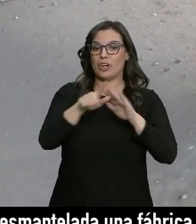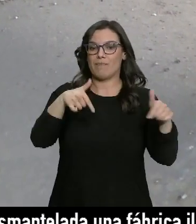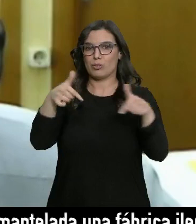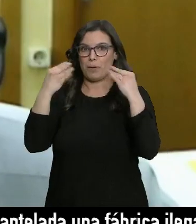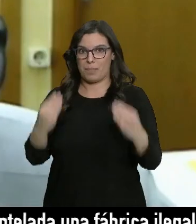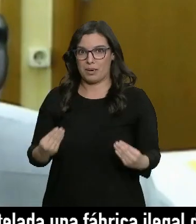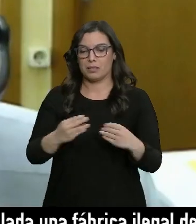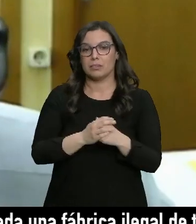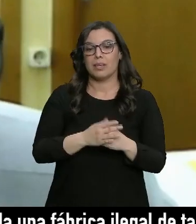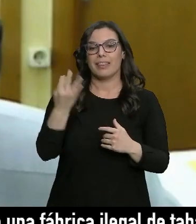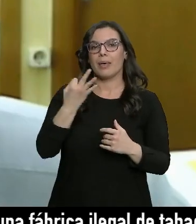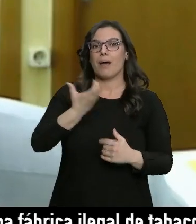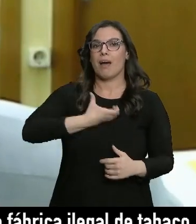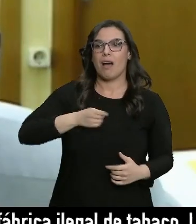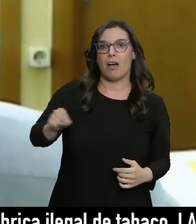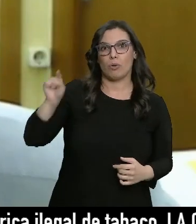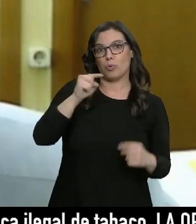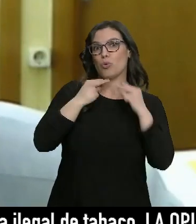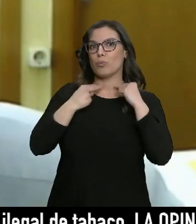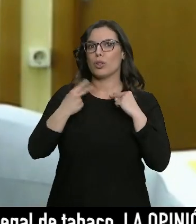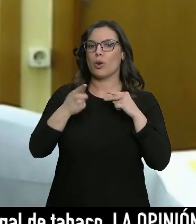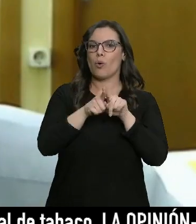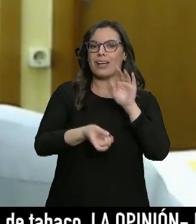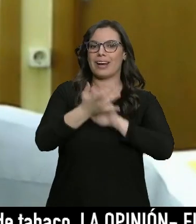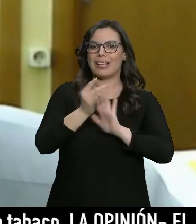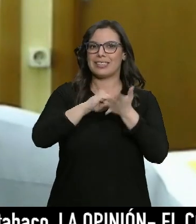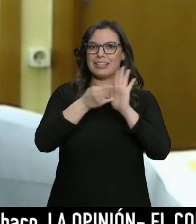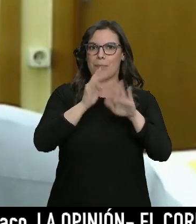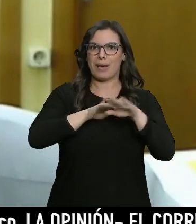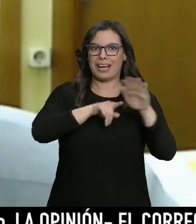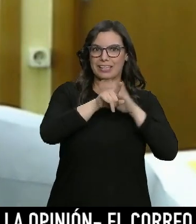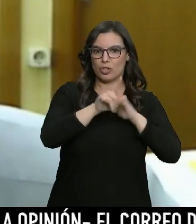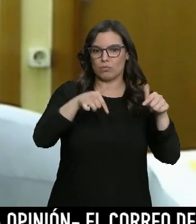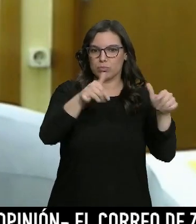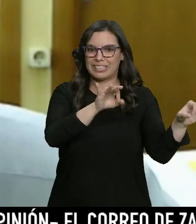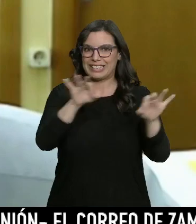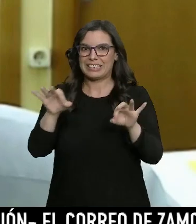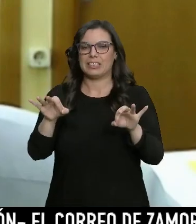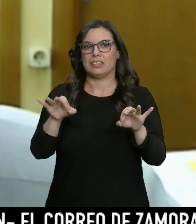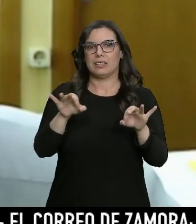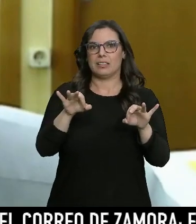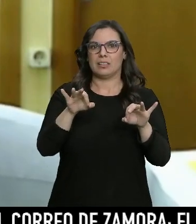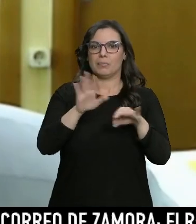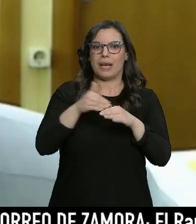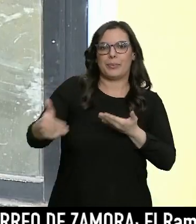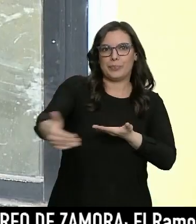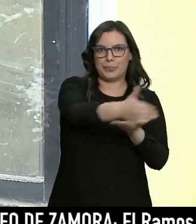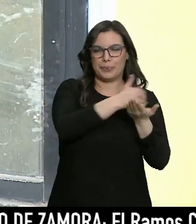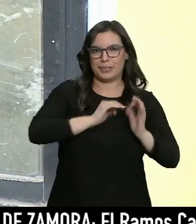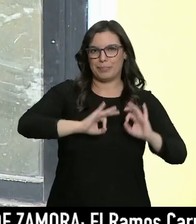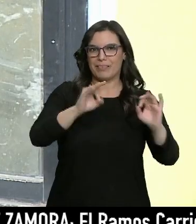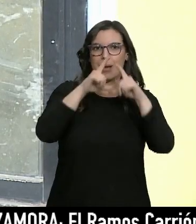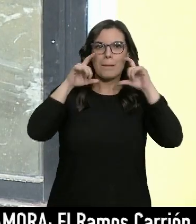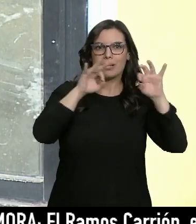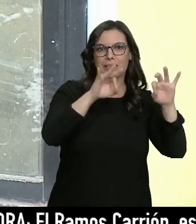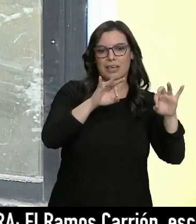las administraciones locales establecieran sistemas de gestión específica y de recogida específica. La